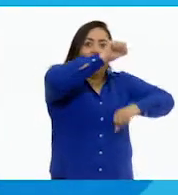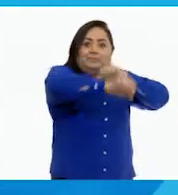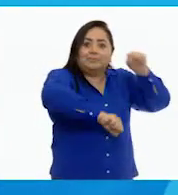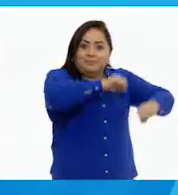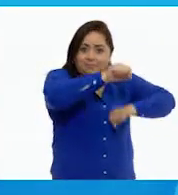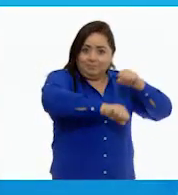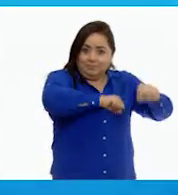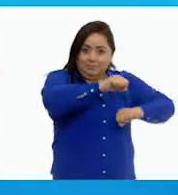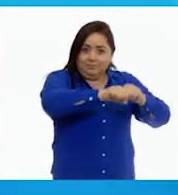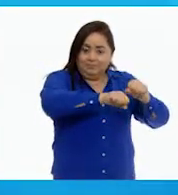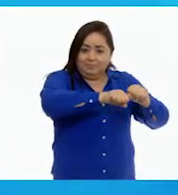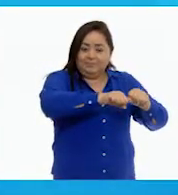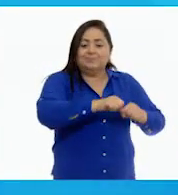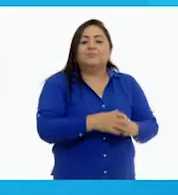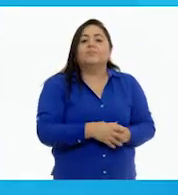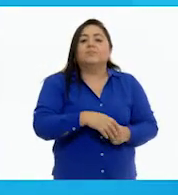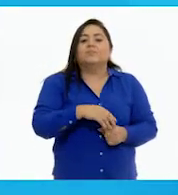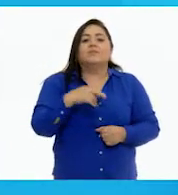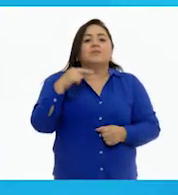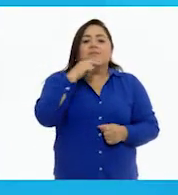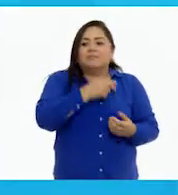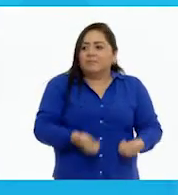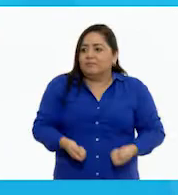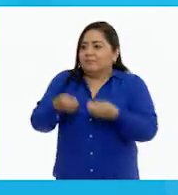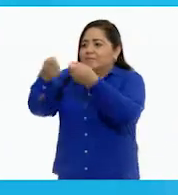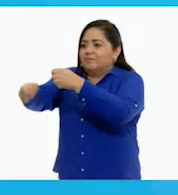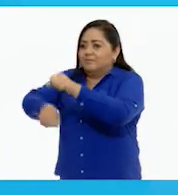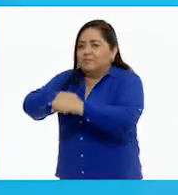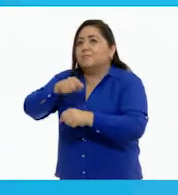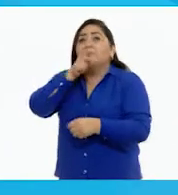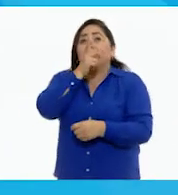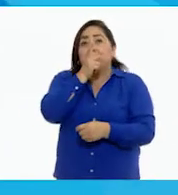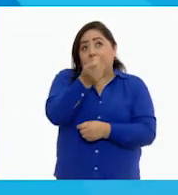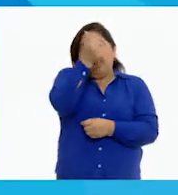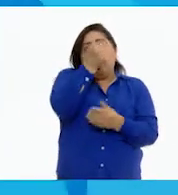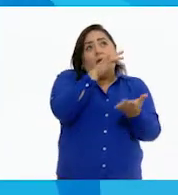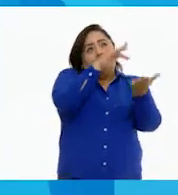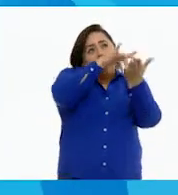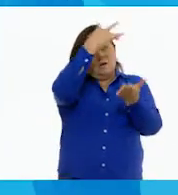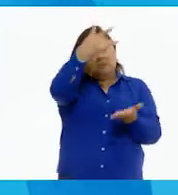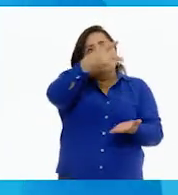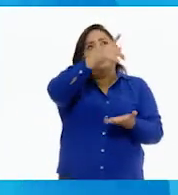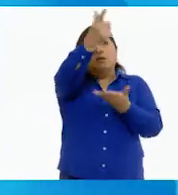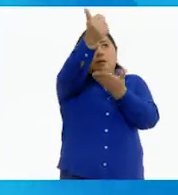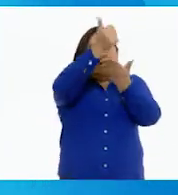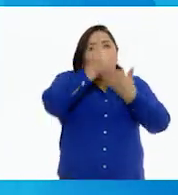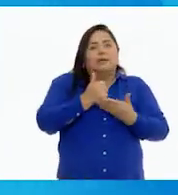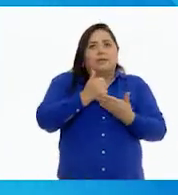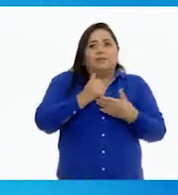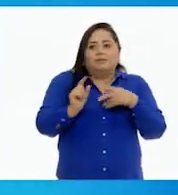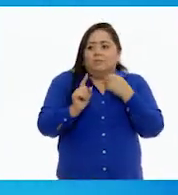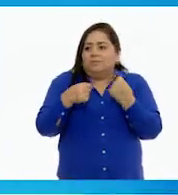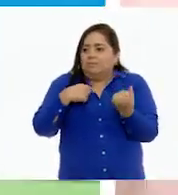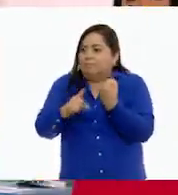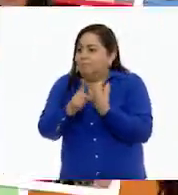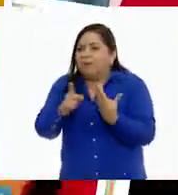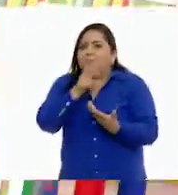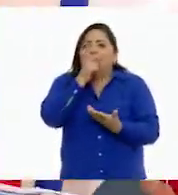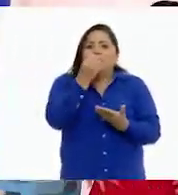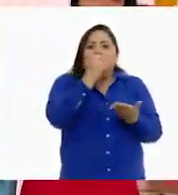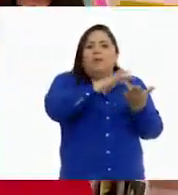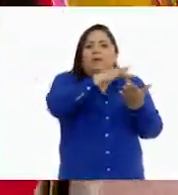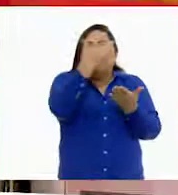bicicleta y le dio las gracias a su papá por ayudarlo a resolver el problema.